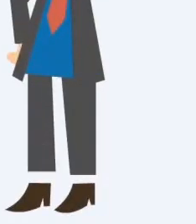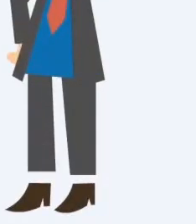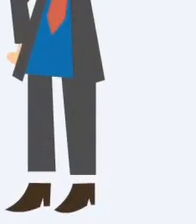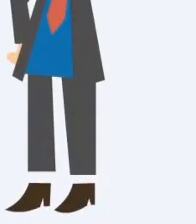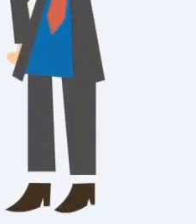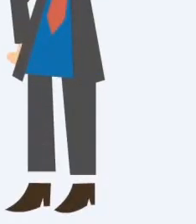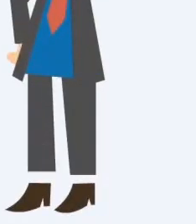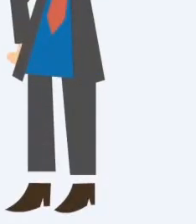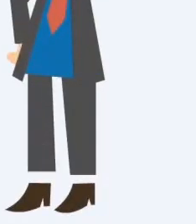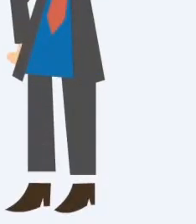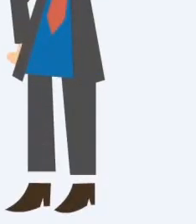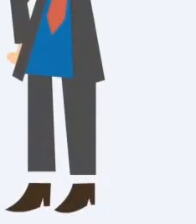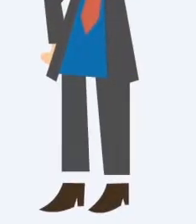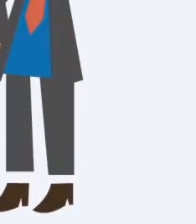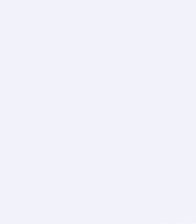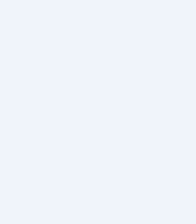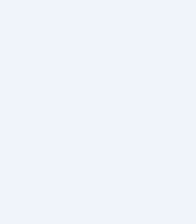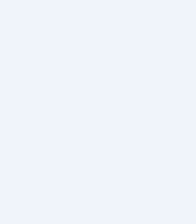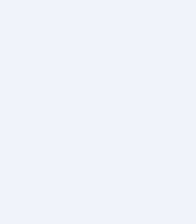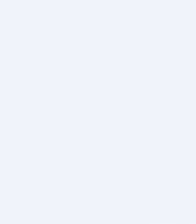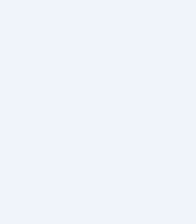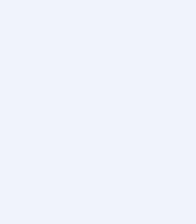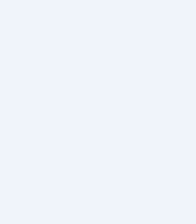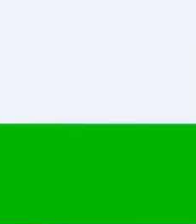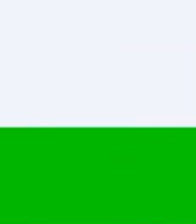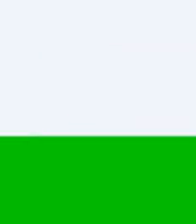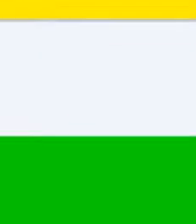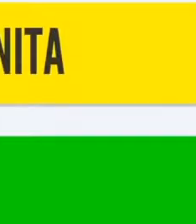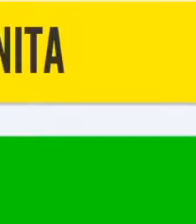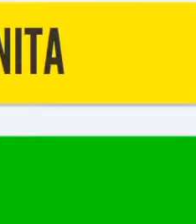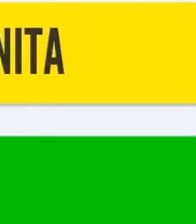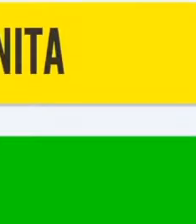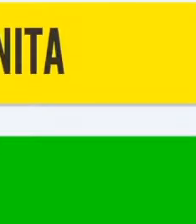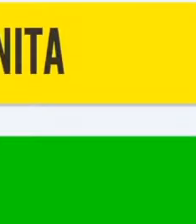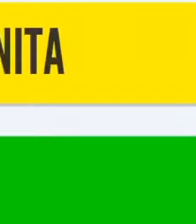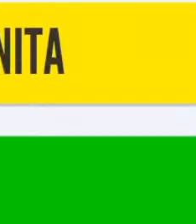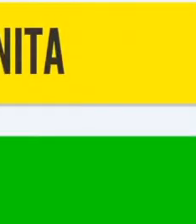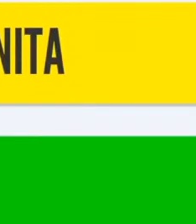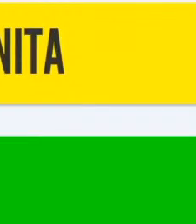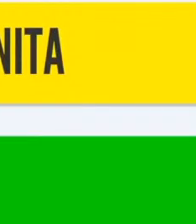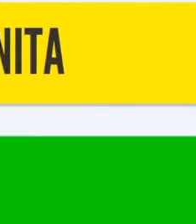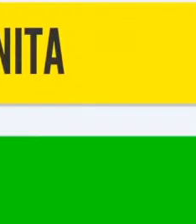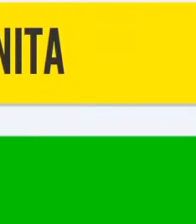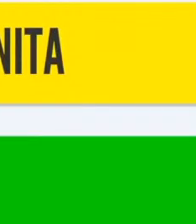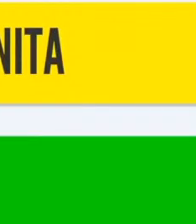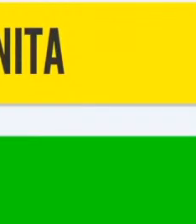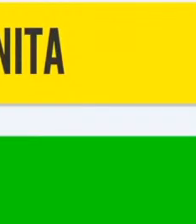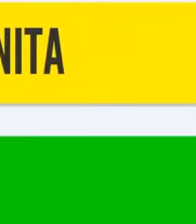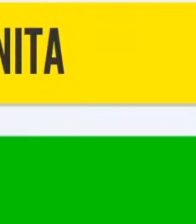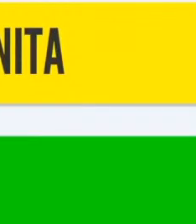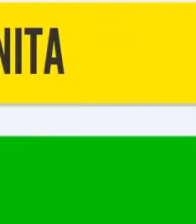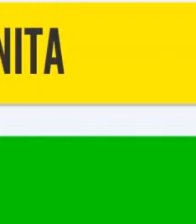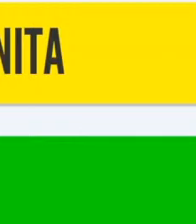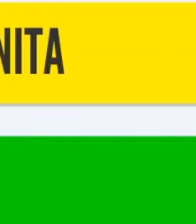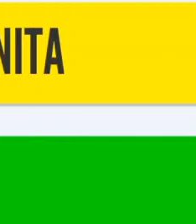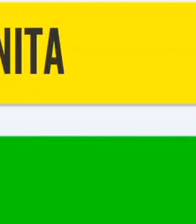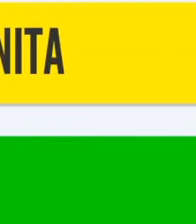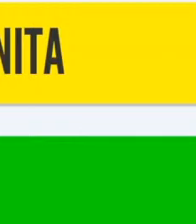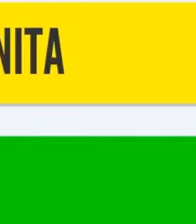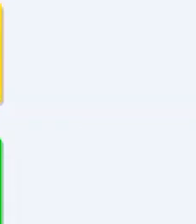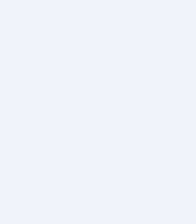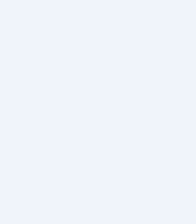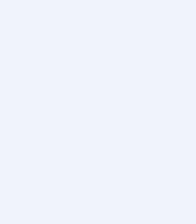El sorteo se realizará este domingo 30 de agosto a las 3 pm. Para eso tienes que suscribirte, activar la campanita,